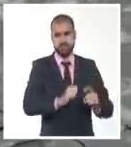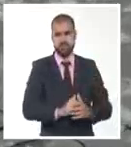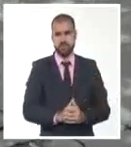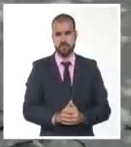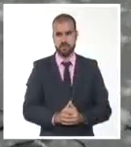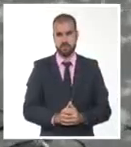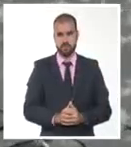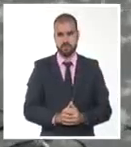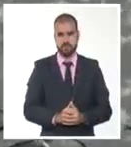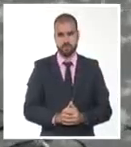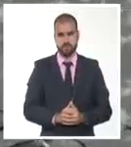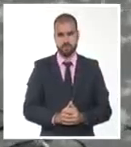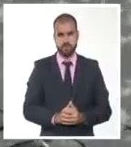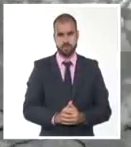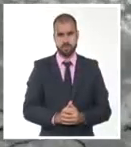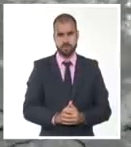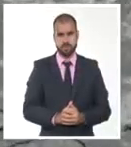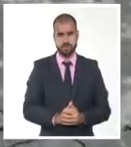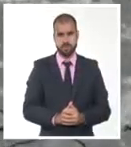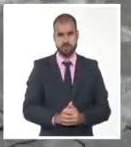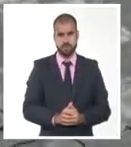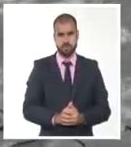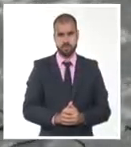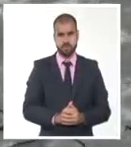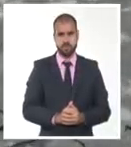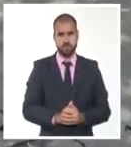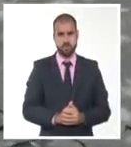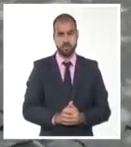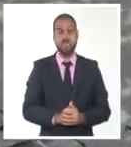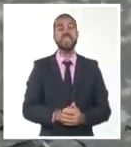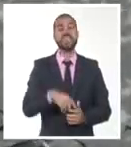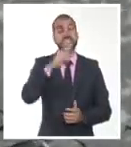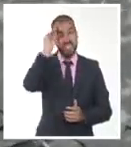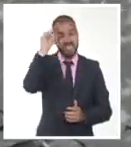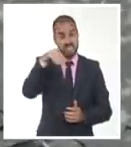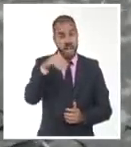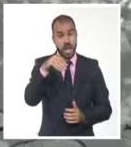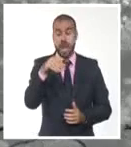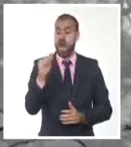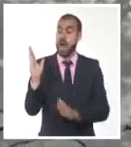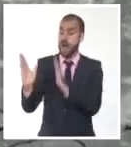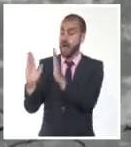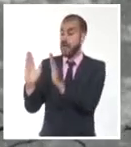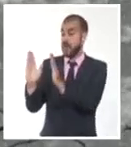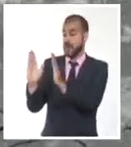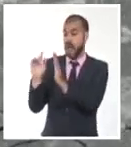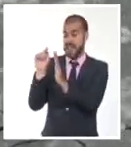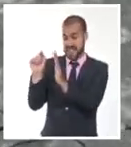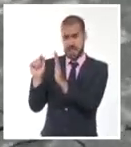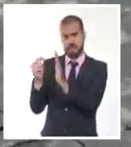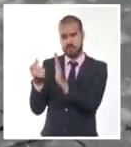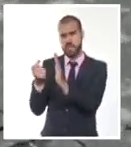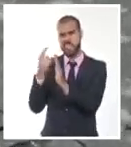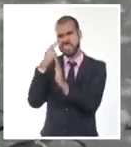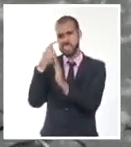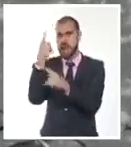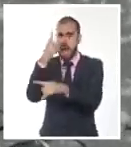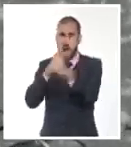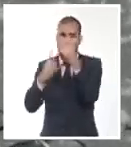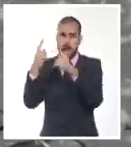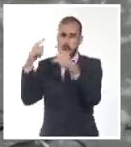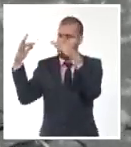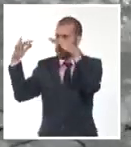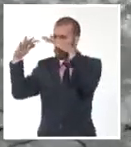casi toda la mitad oriental del país y llegando a zonas de la costa norte del occidente, se mantiene algún nublado en arrastre